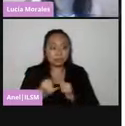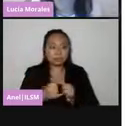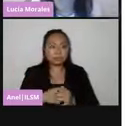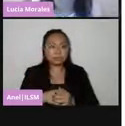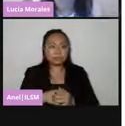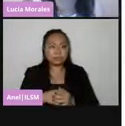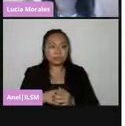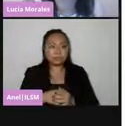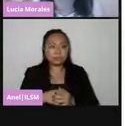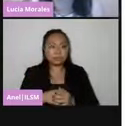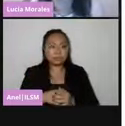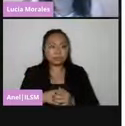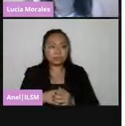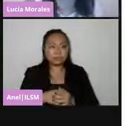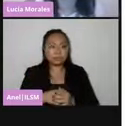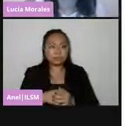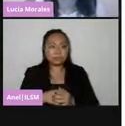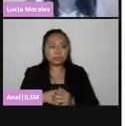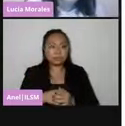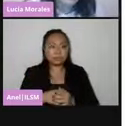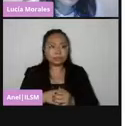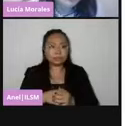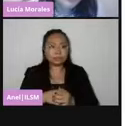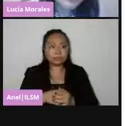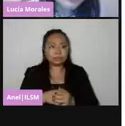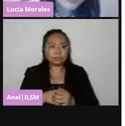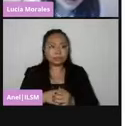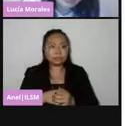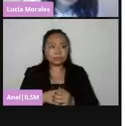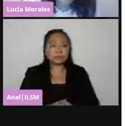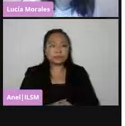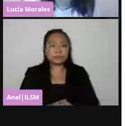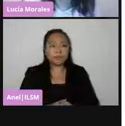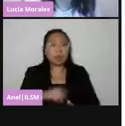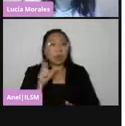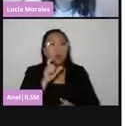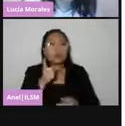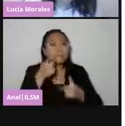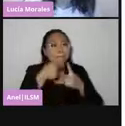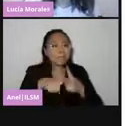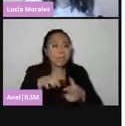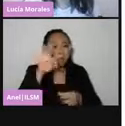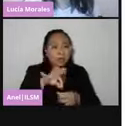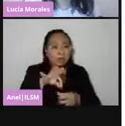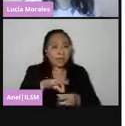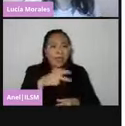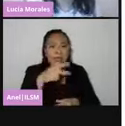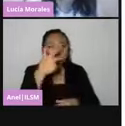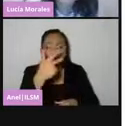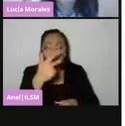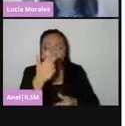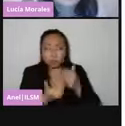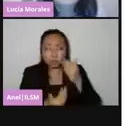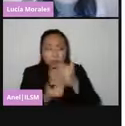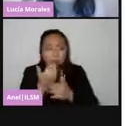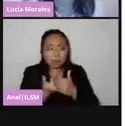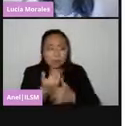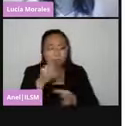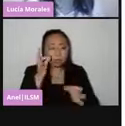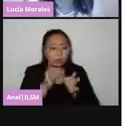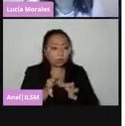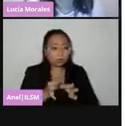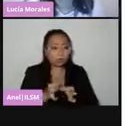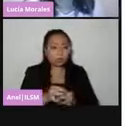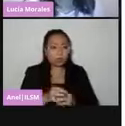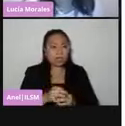que inicia la votación y se retiran. La votación inicia a las 8 de la mañana. Nunca antes. Después, sí. Sí